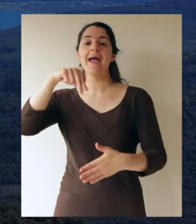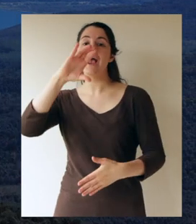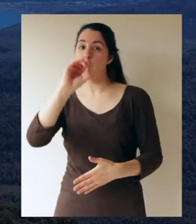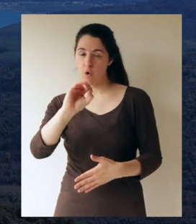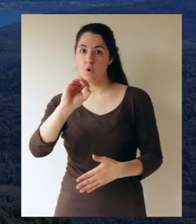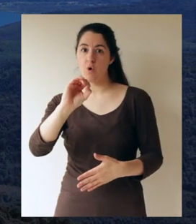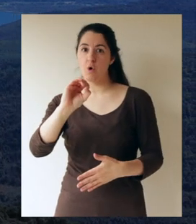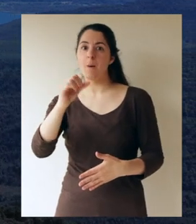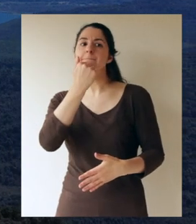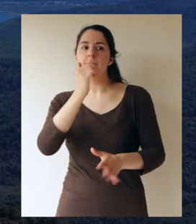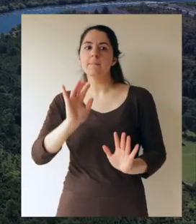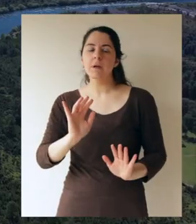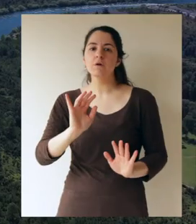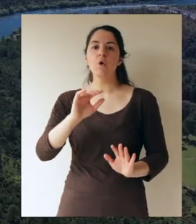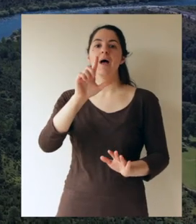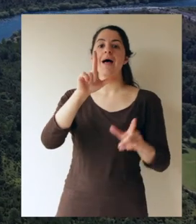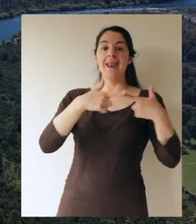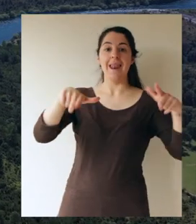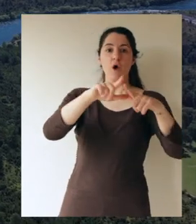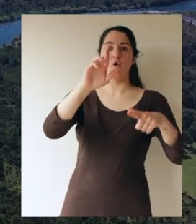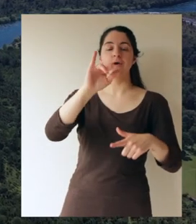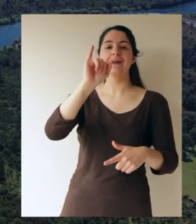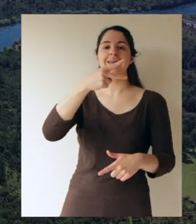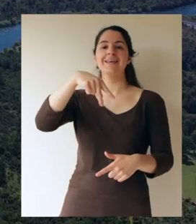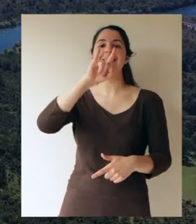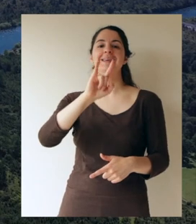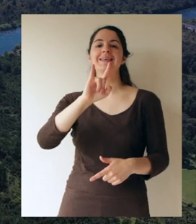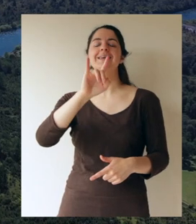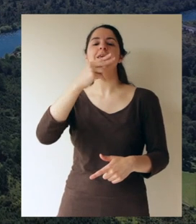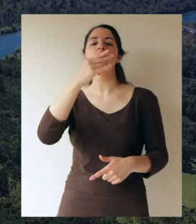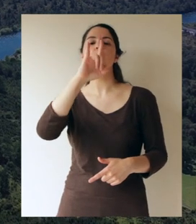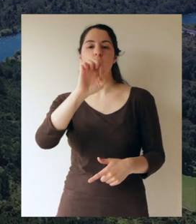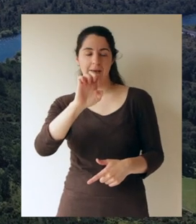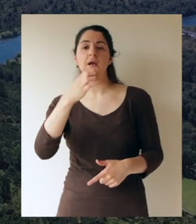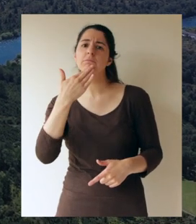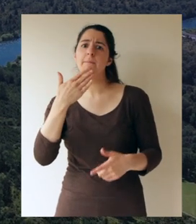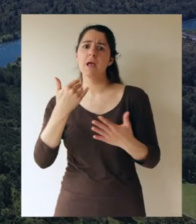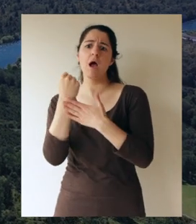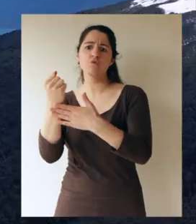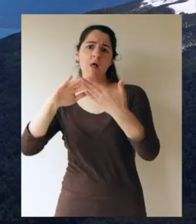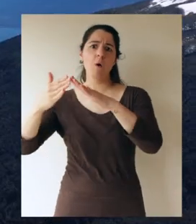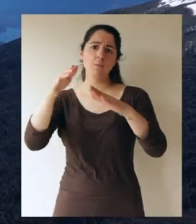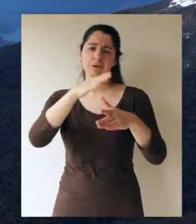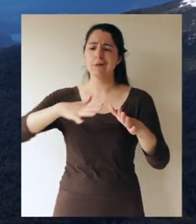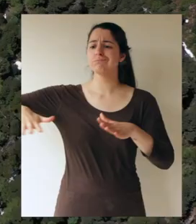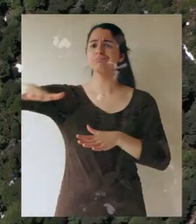río, perdón, en lago Riñigüe y ayuda a comunidades también cercanas.